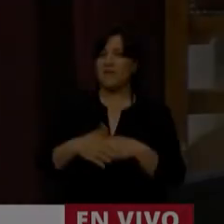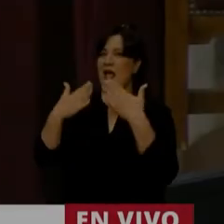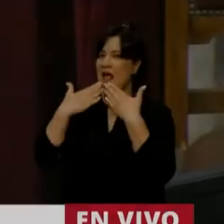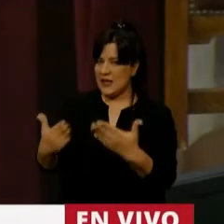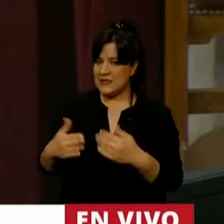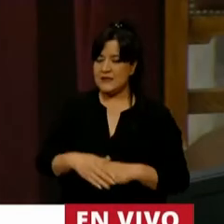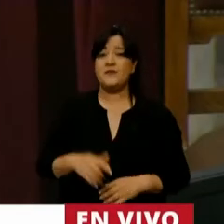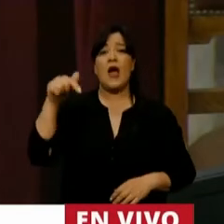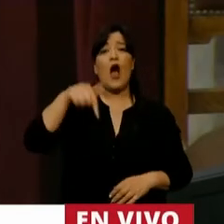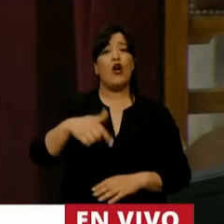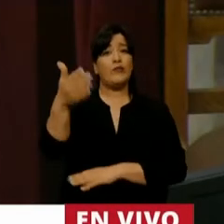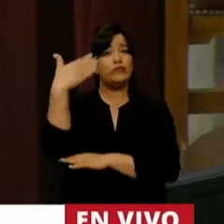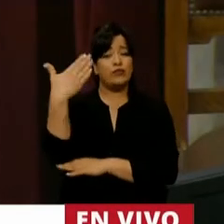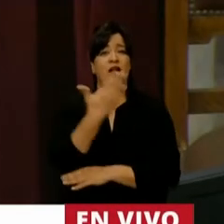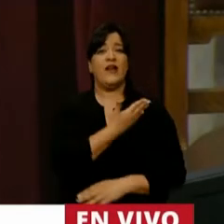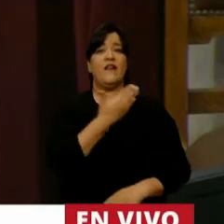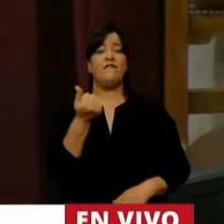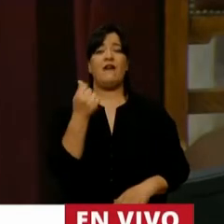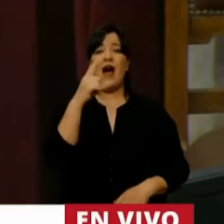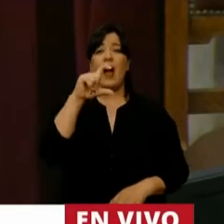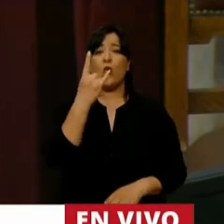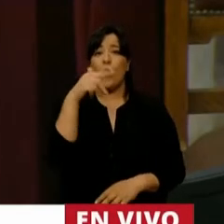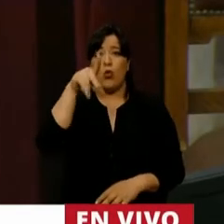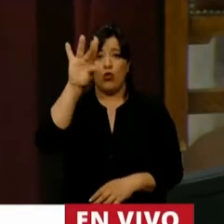En el uso de la palabra el diputado Facundo Suárez Lastra.